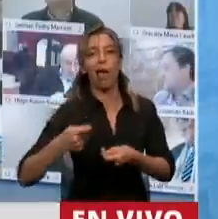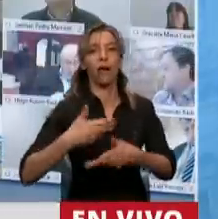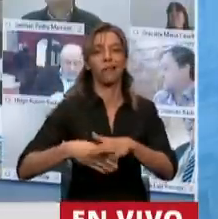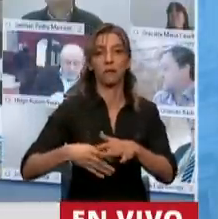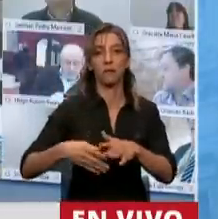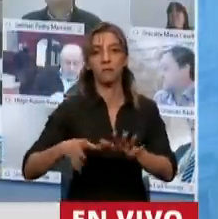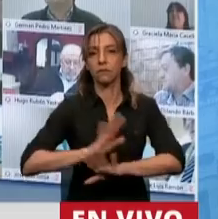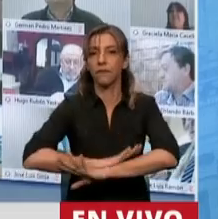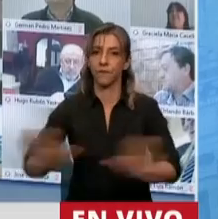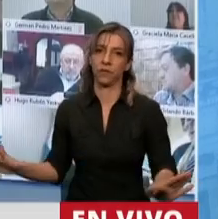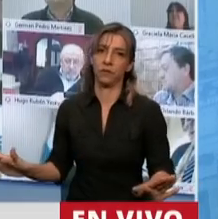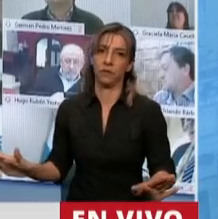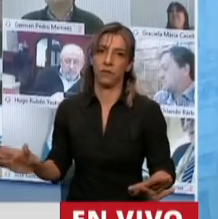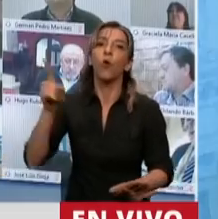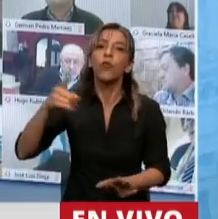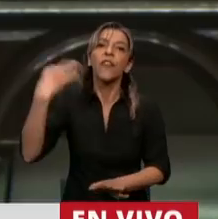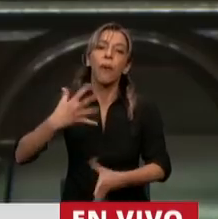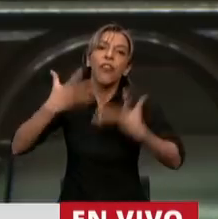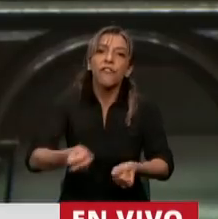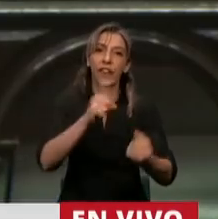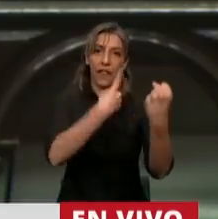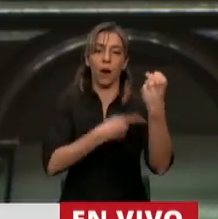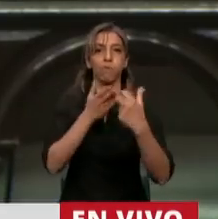se la defiende. Gracias, Presidente.